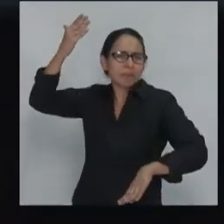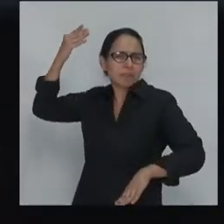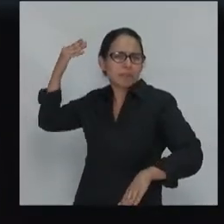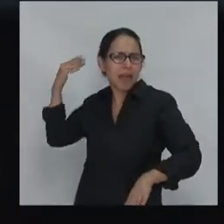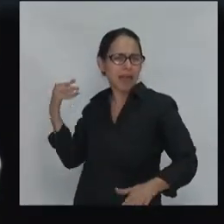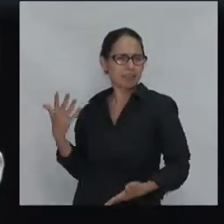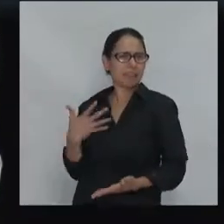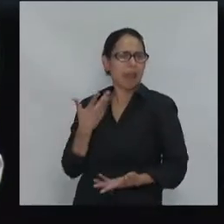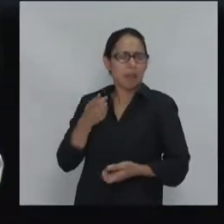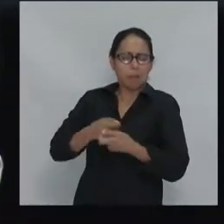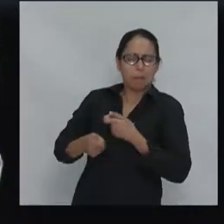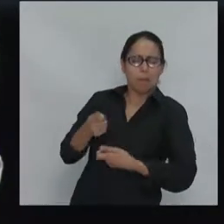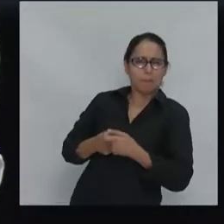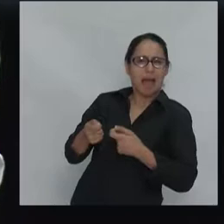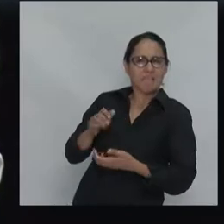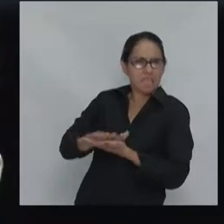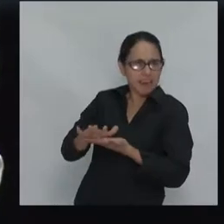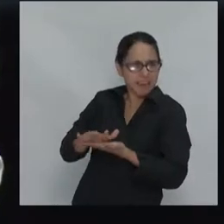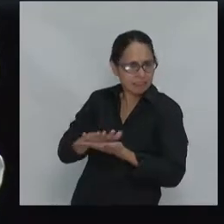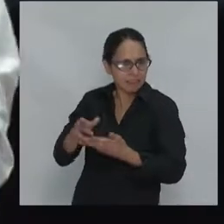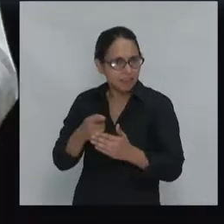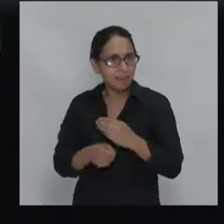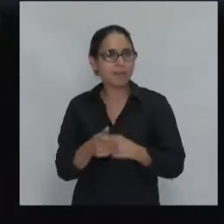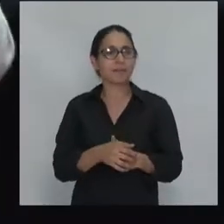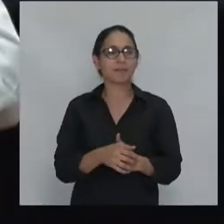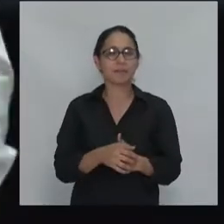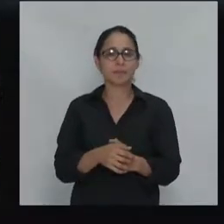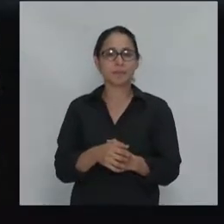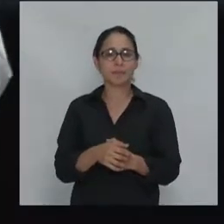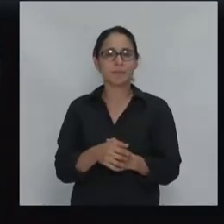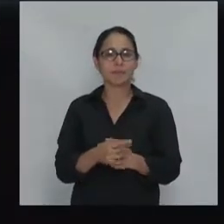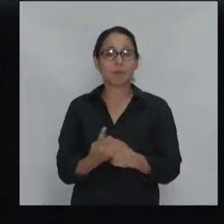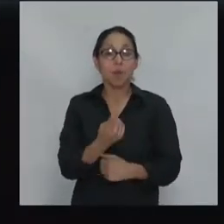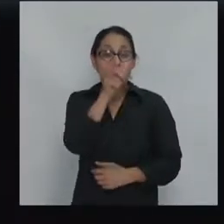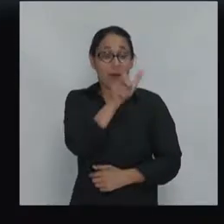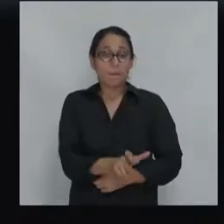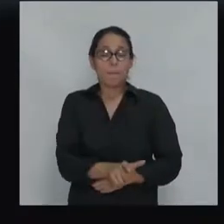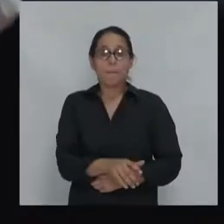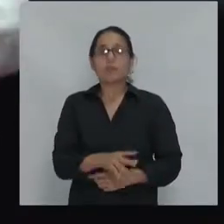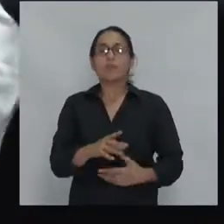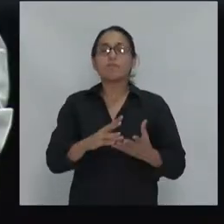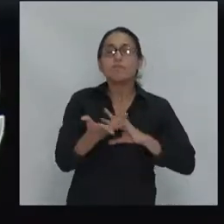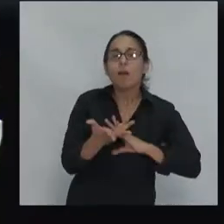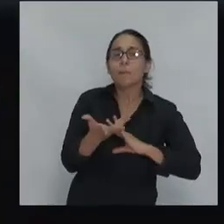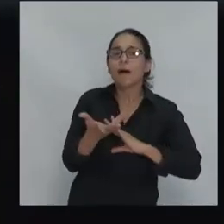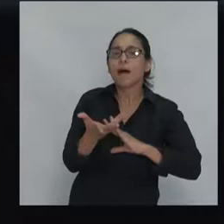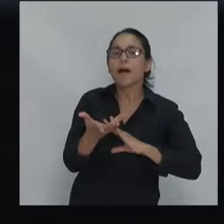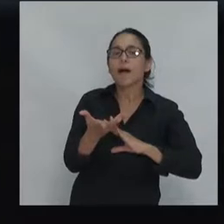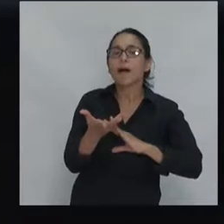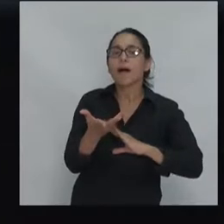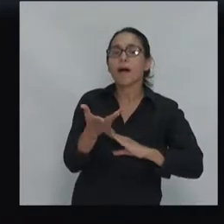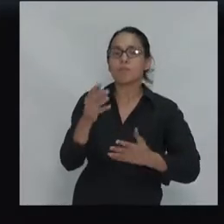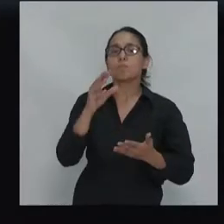chantage es uno de los métodos más usados por esa